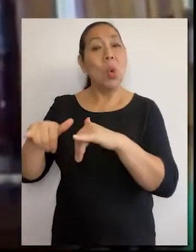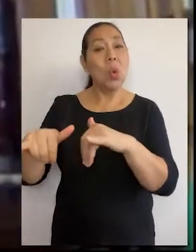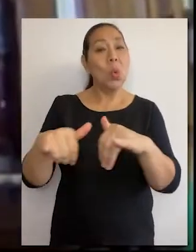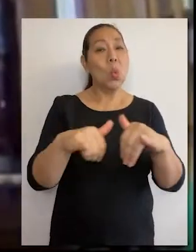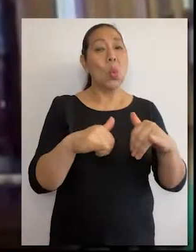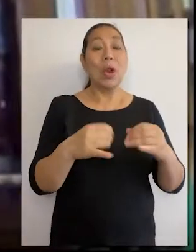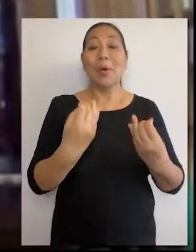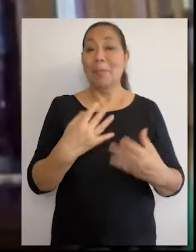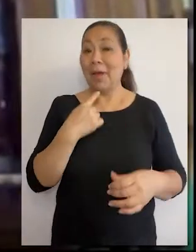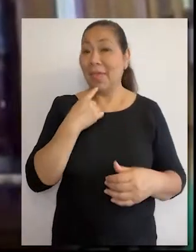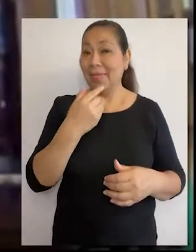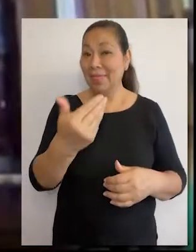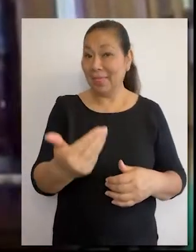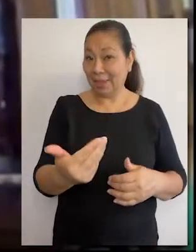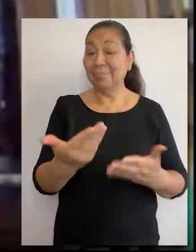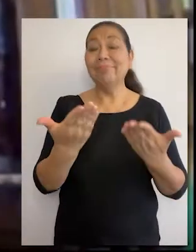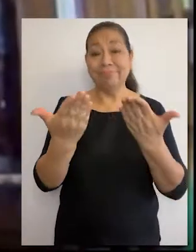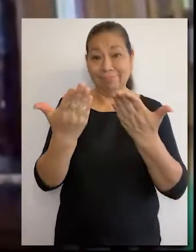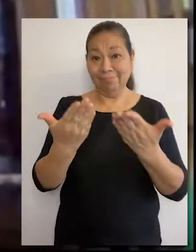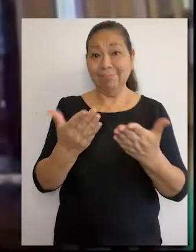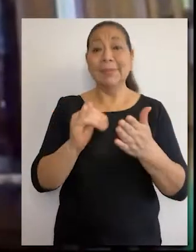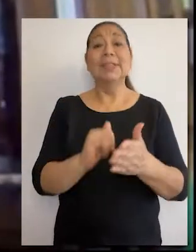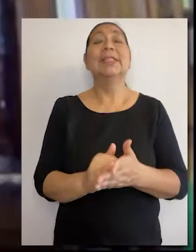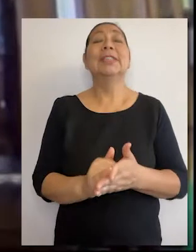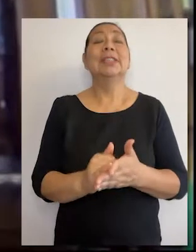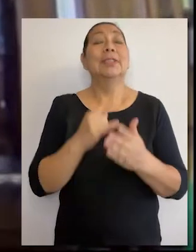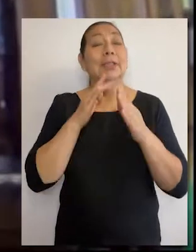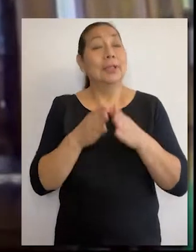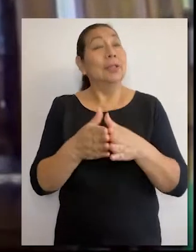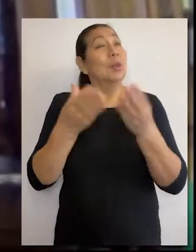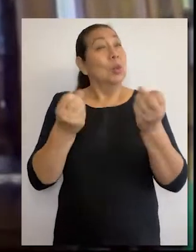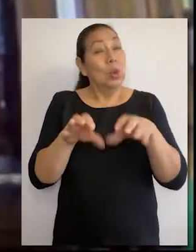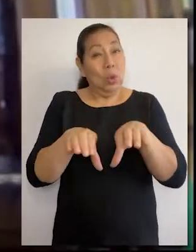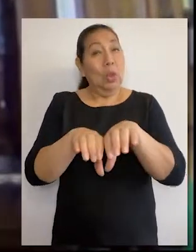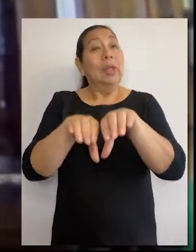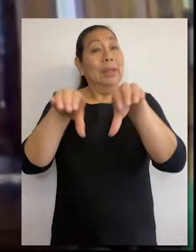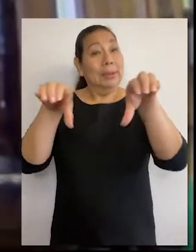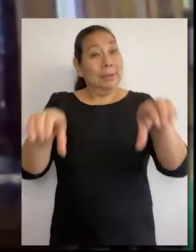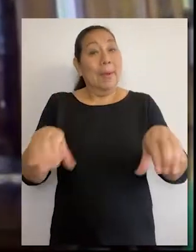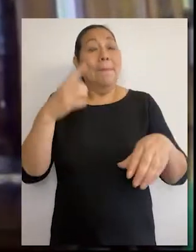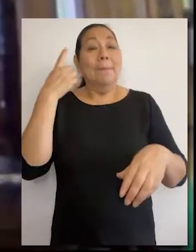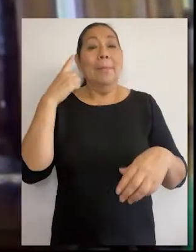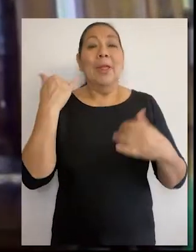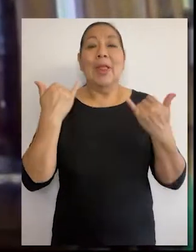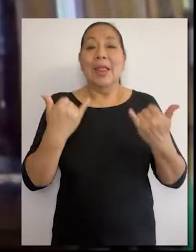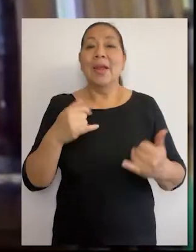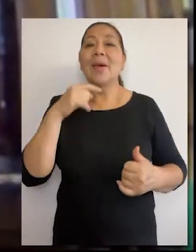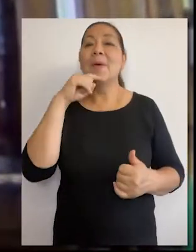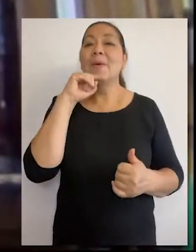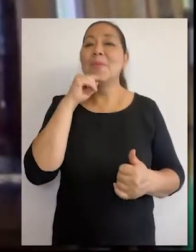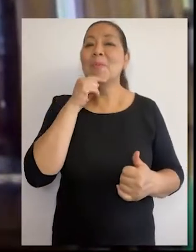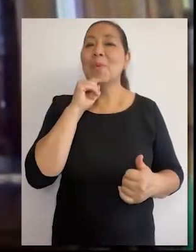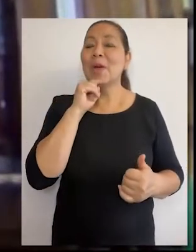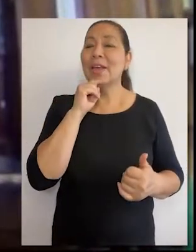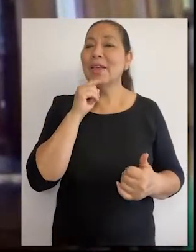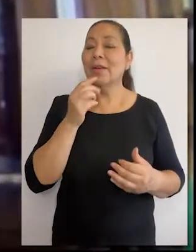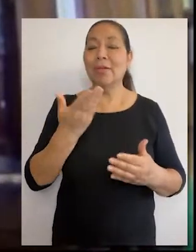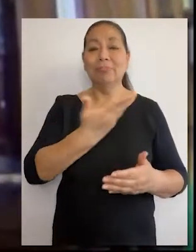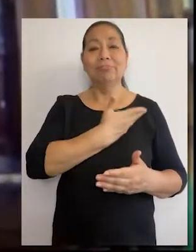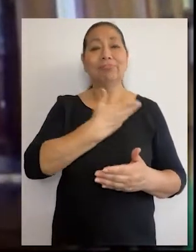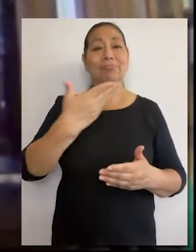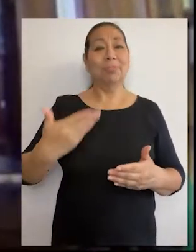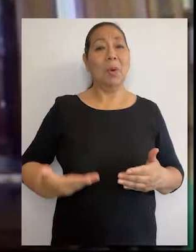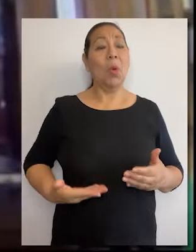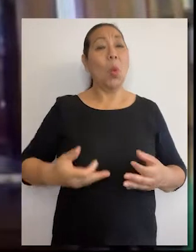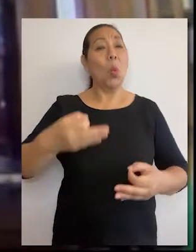la igualdad de género, como lo han dicho, tiene una agenda pendiente y hay una brecha por saldar. Por ello, como mujer que ocupa la